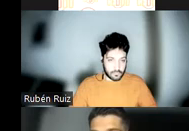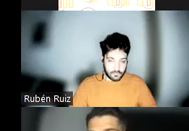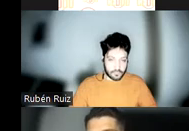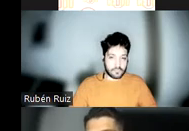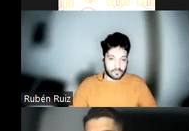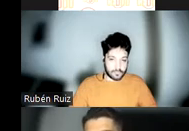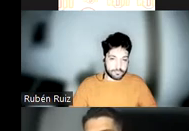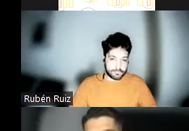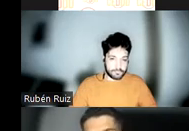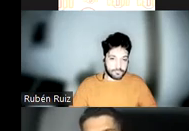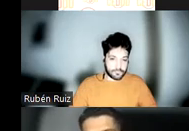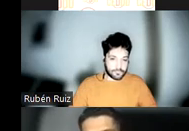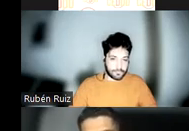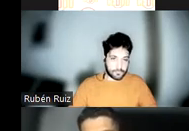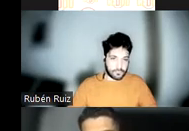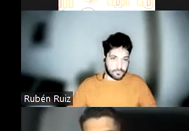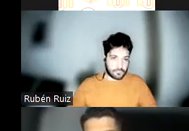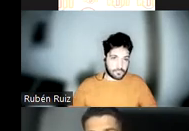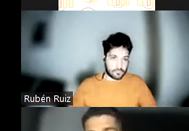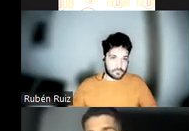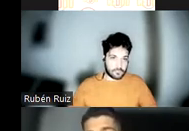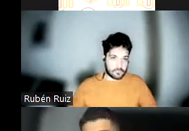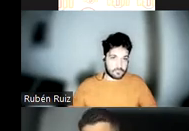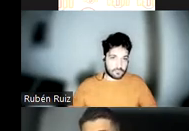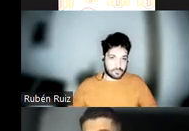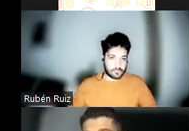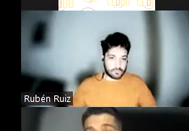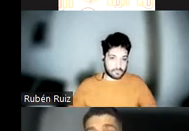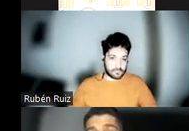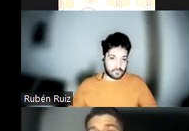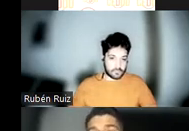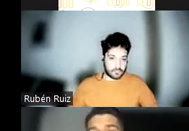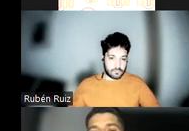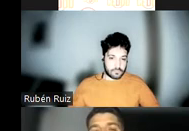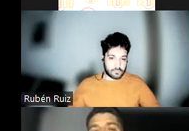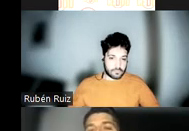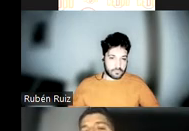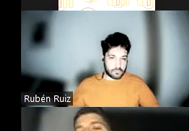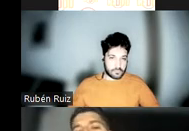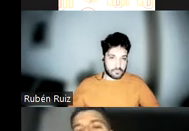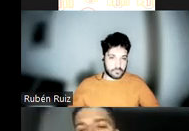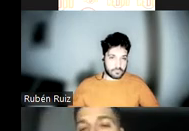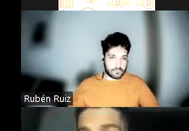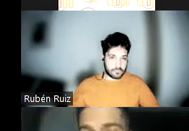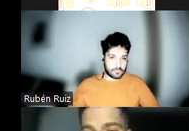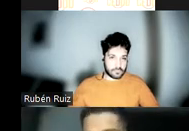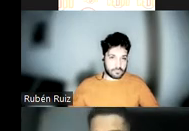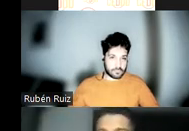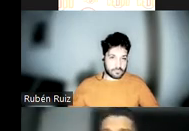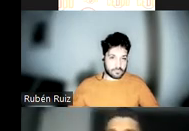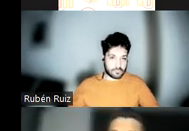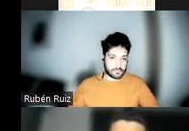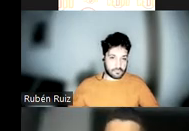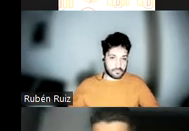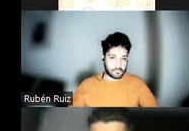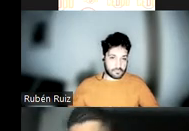la Asociación. Pero, ¿qué pasa? Que fijaros, ejecución mínima de 12